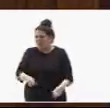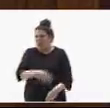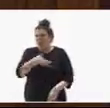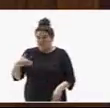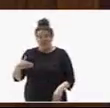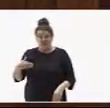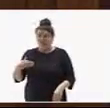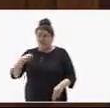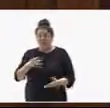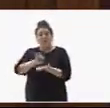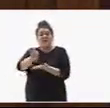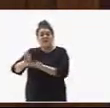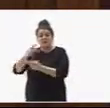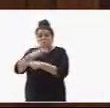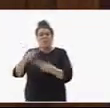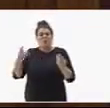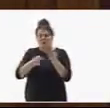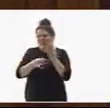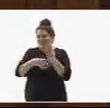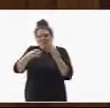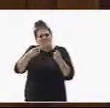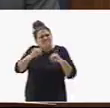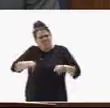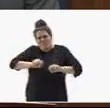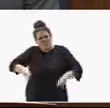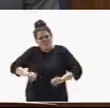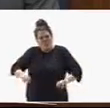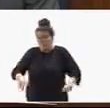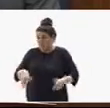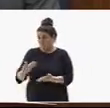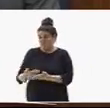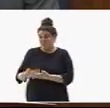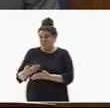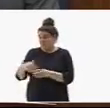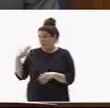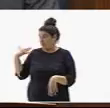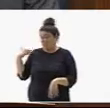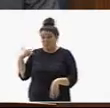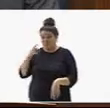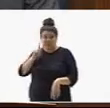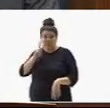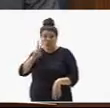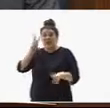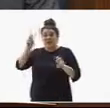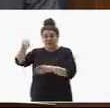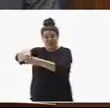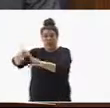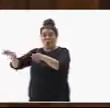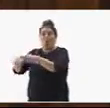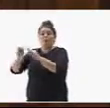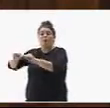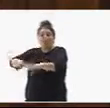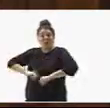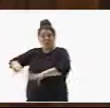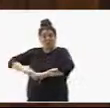servicios. Y para muestra, un botón, los últimos nombramientos en el Ejecutivo del Gobierno de